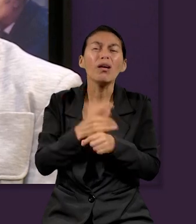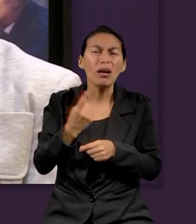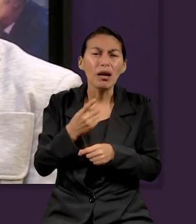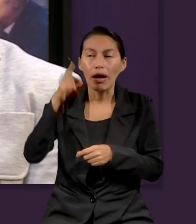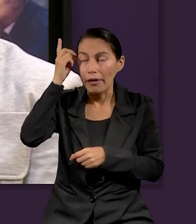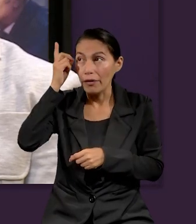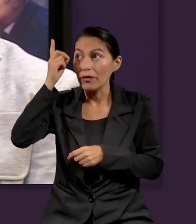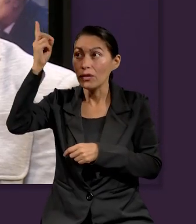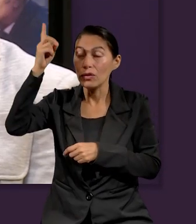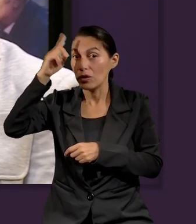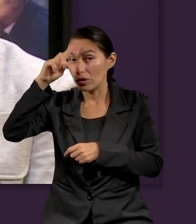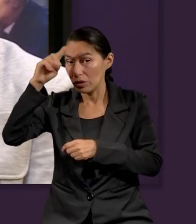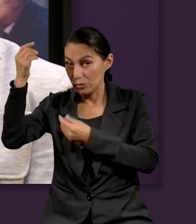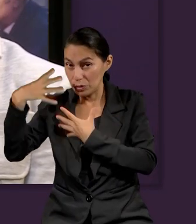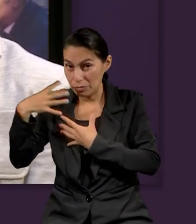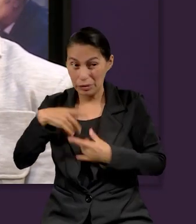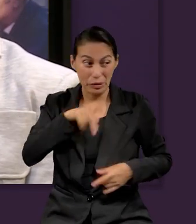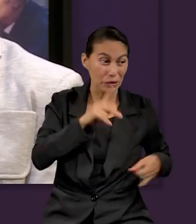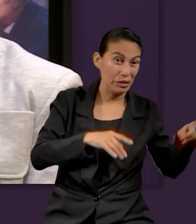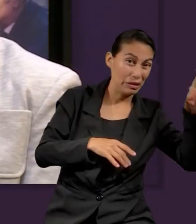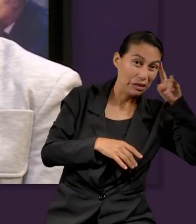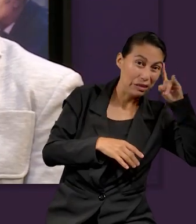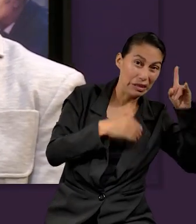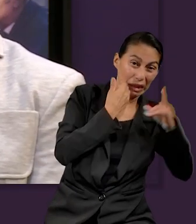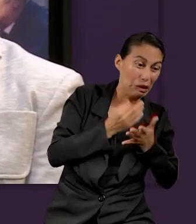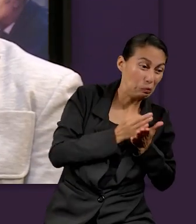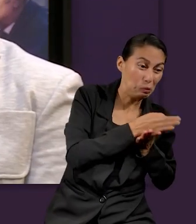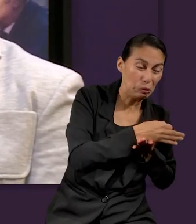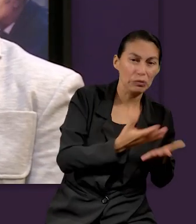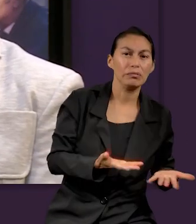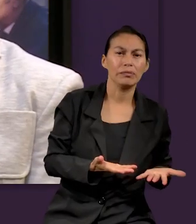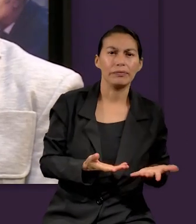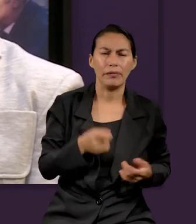liberando y llevando esta batalla entre Dios y Satanás.